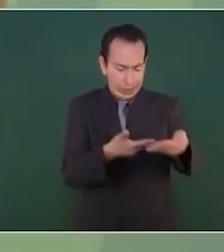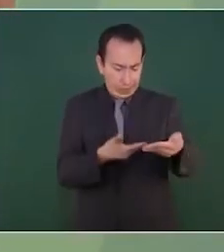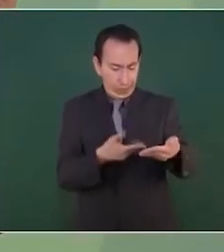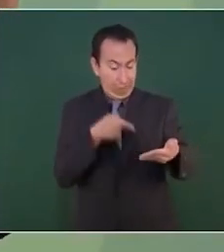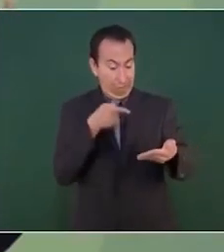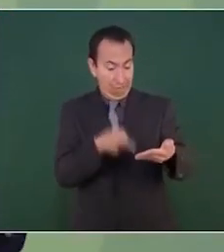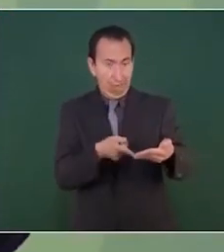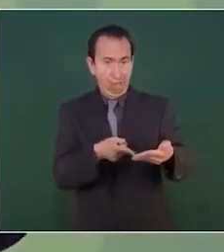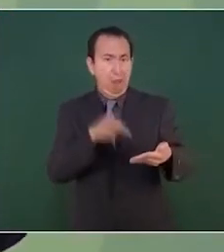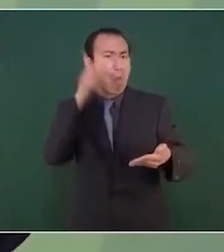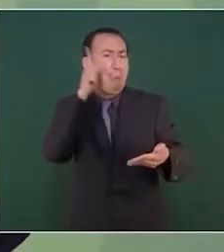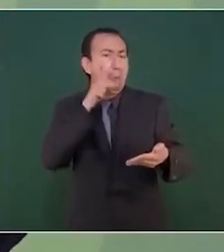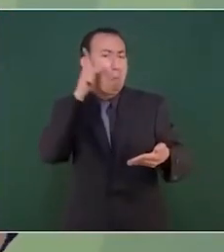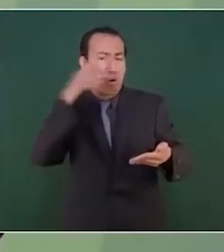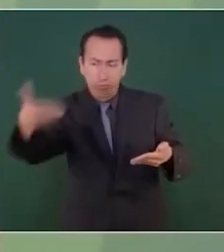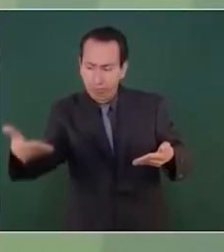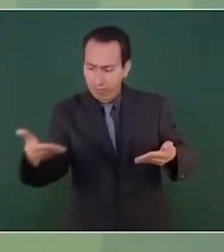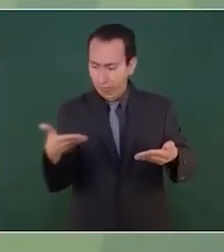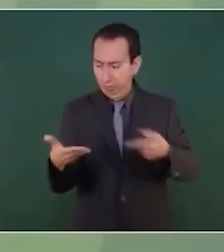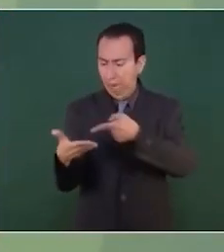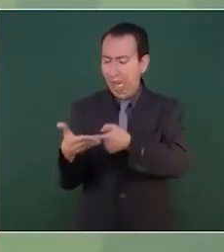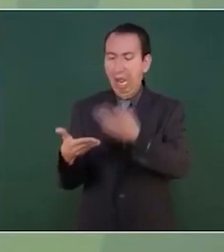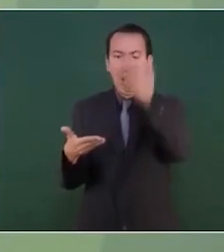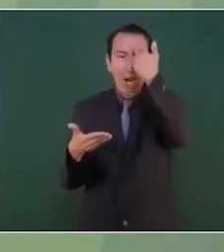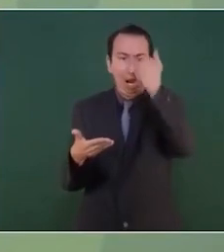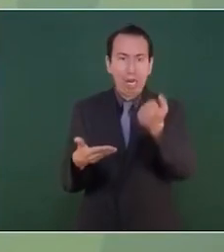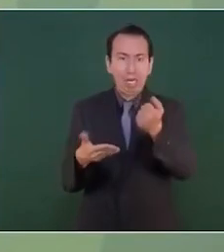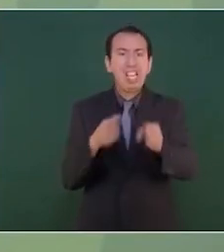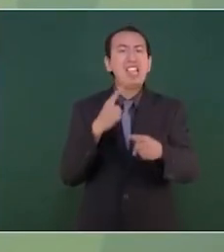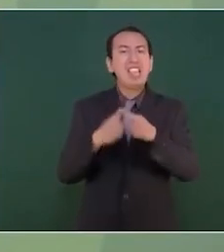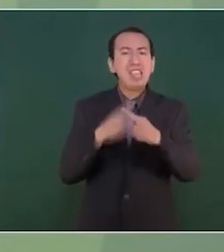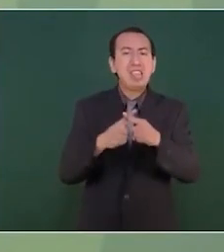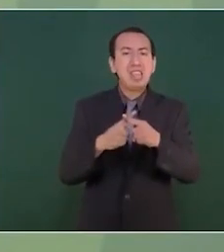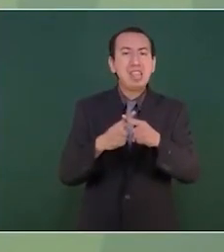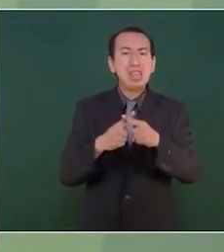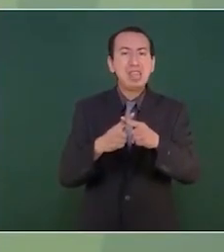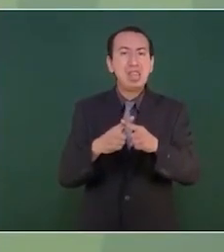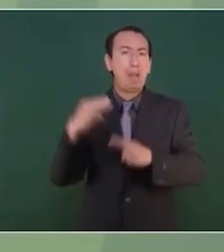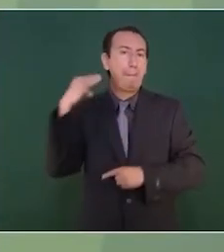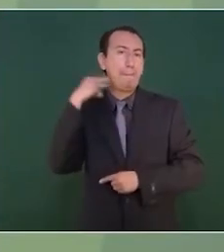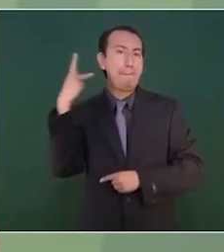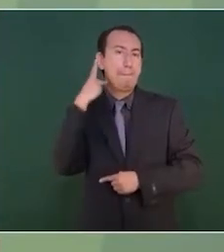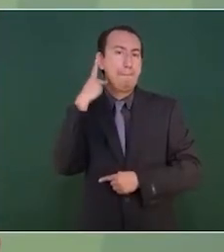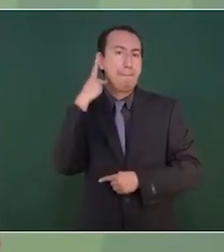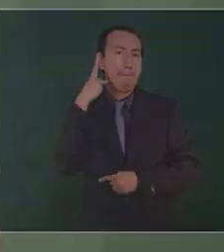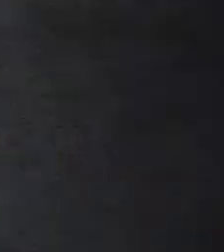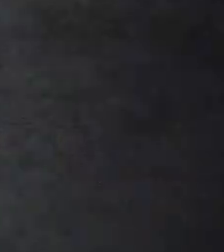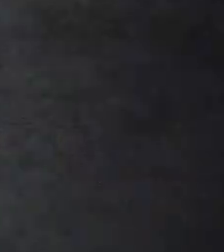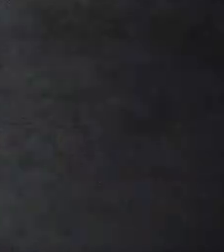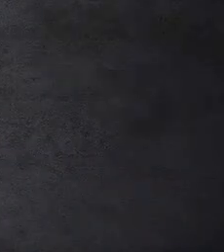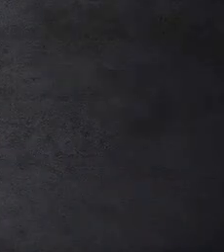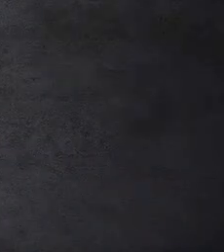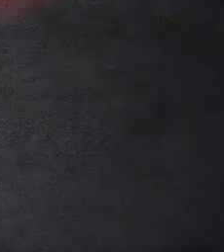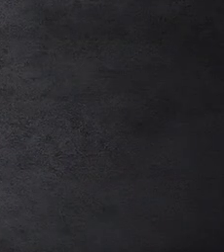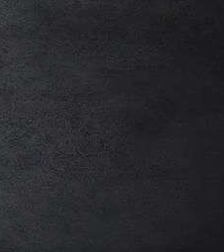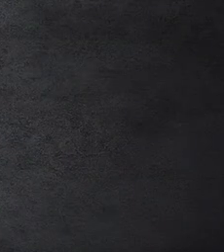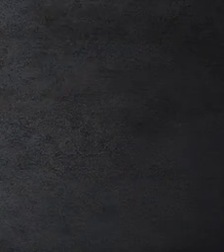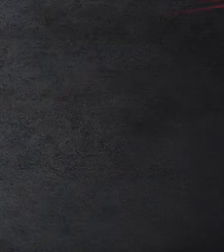y cuál es la autoridad competente la fiscalía perfecta y otra le se le se ve se se ve se ve ve ve se ve ve ve Gracias por ver el